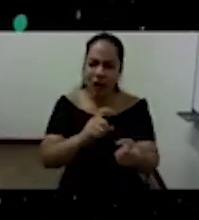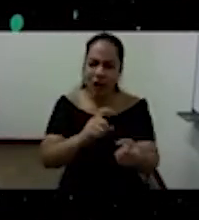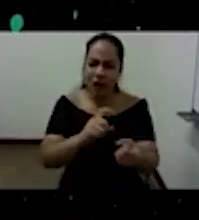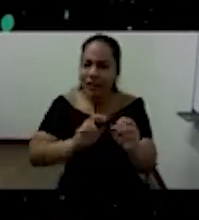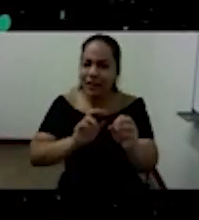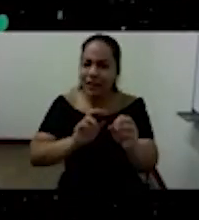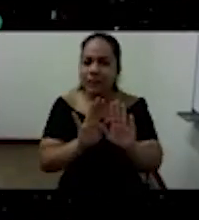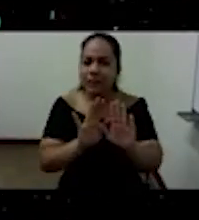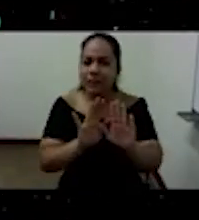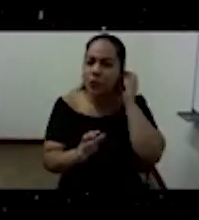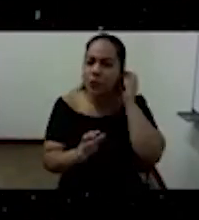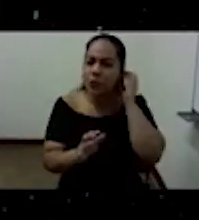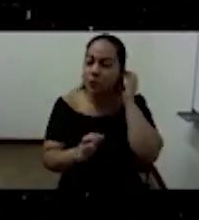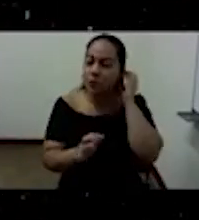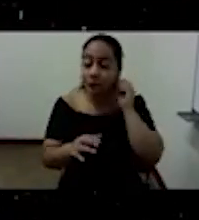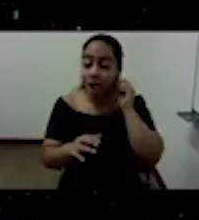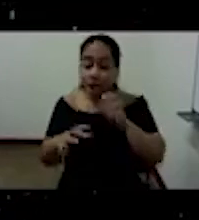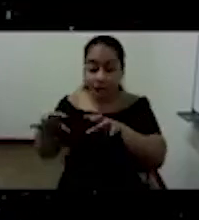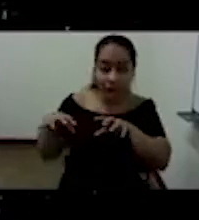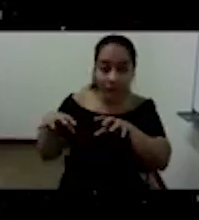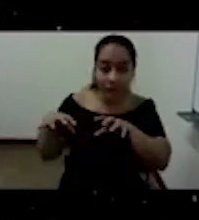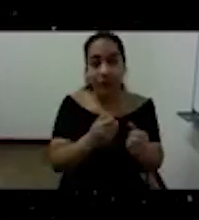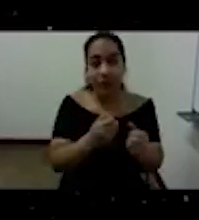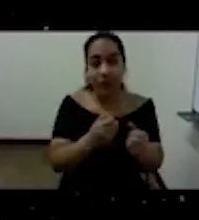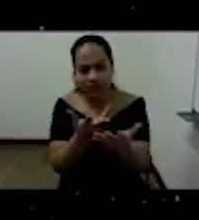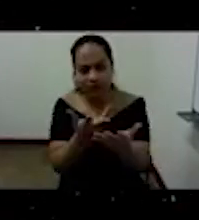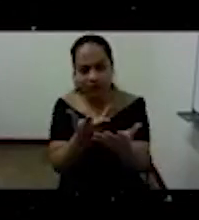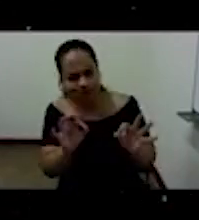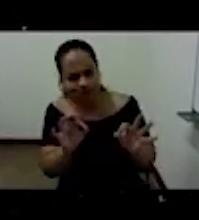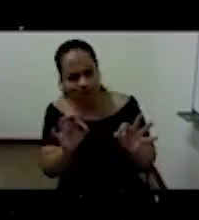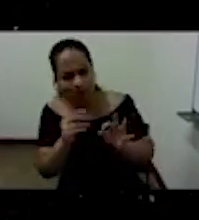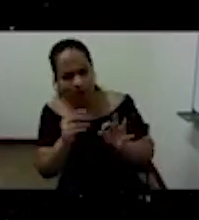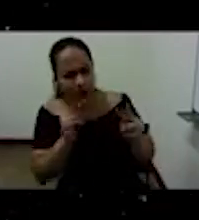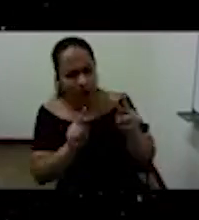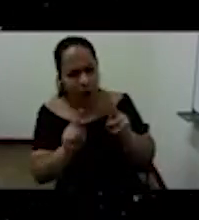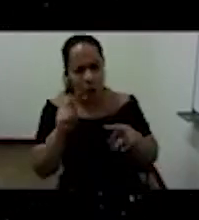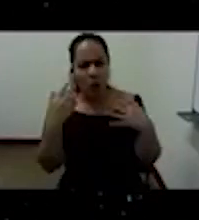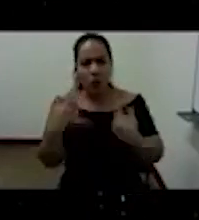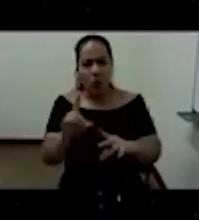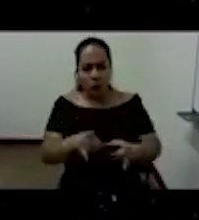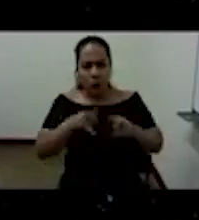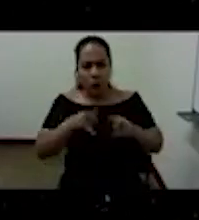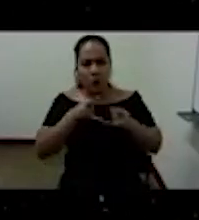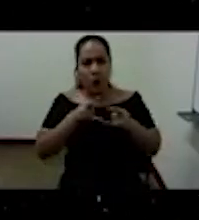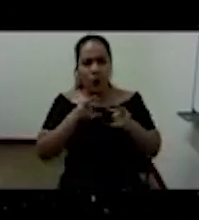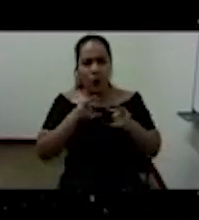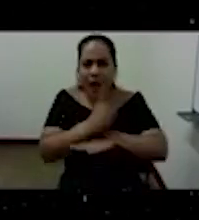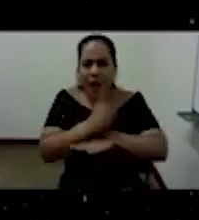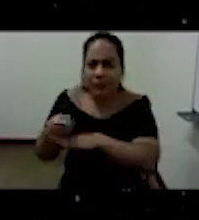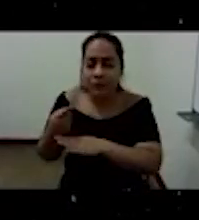dominador y masculino del poder del politico, hemos creído que